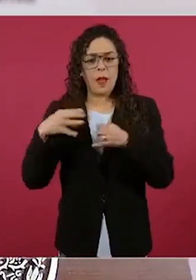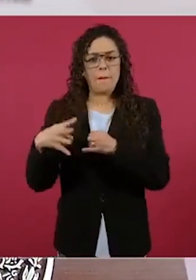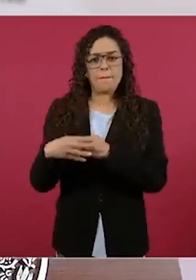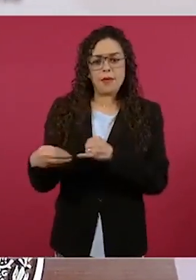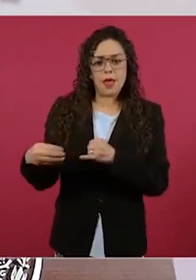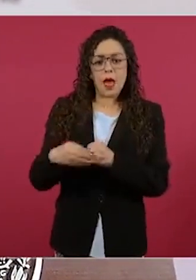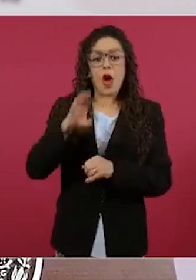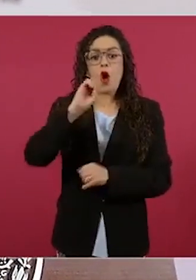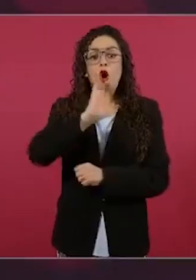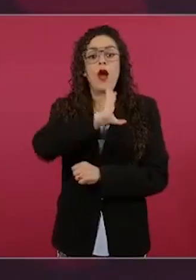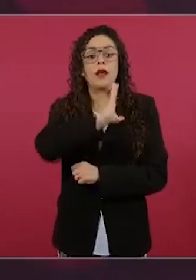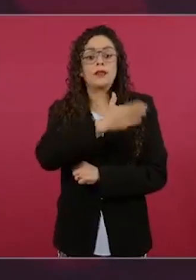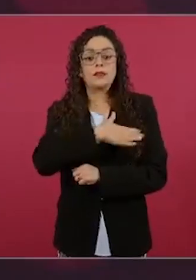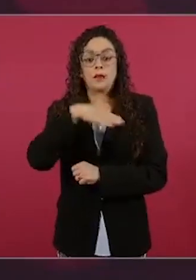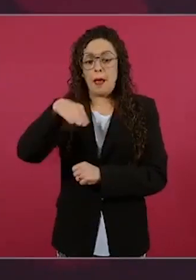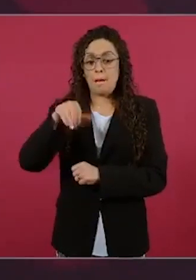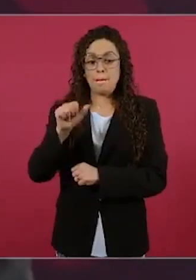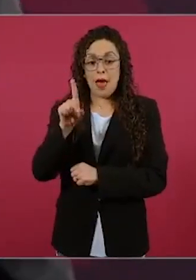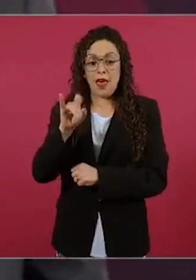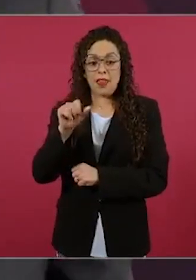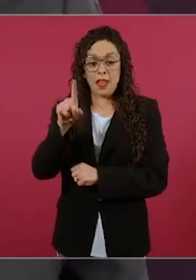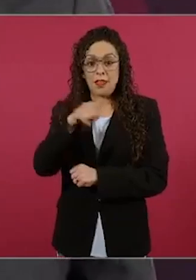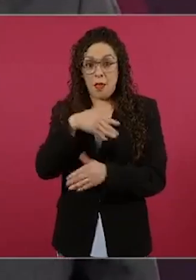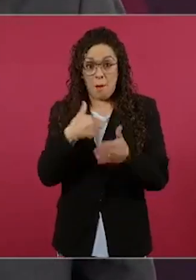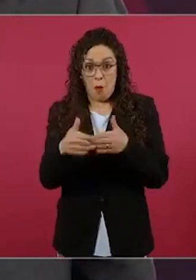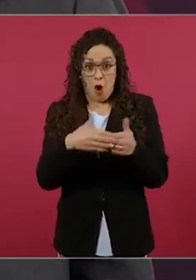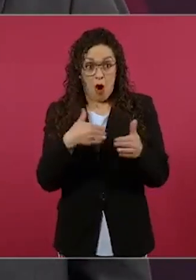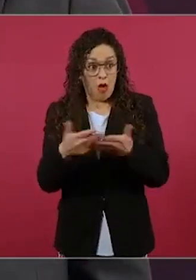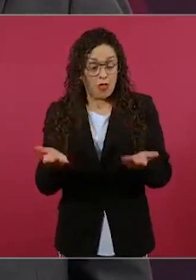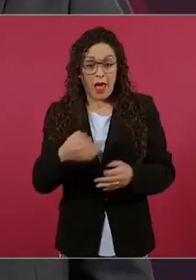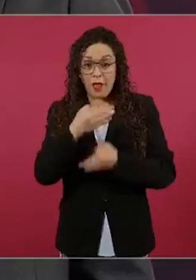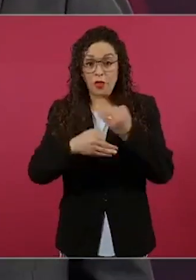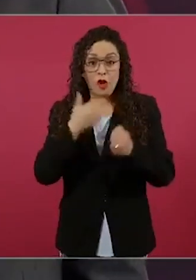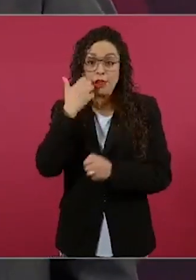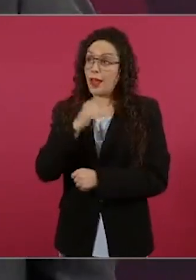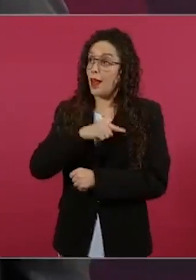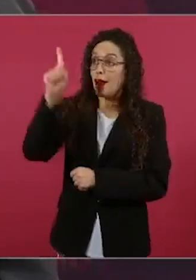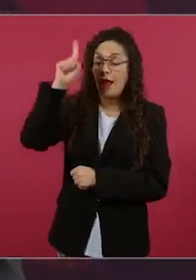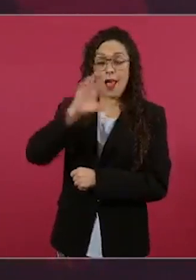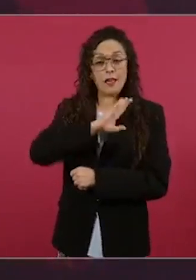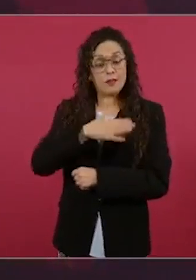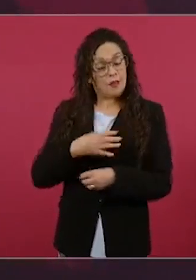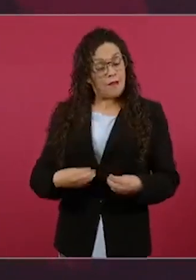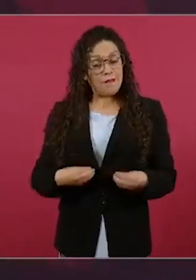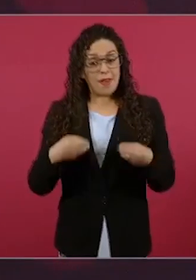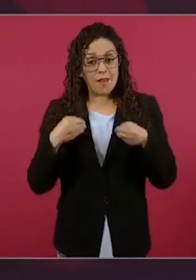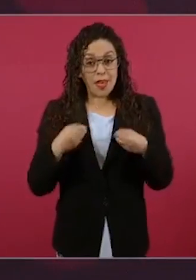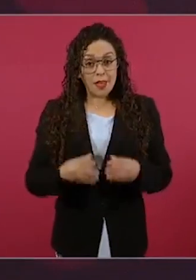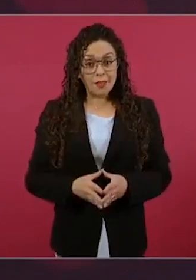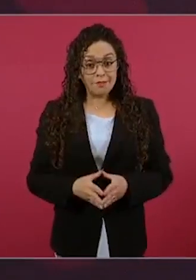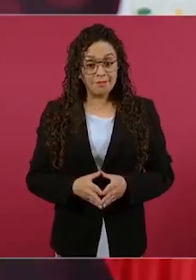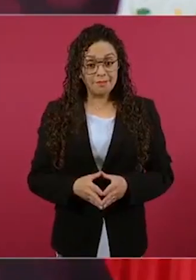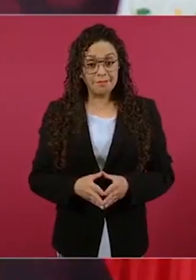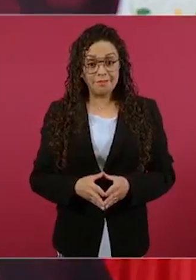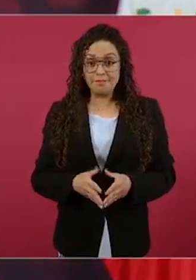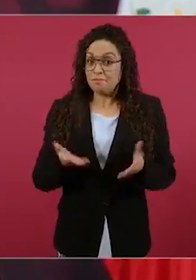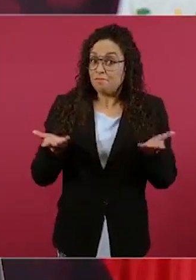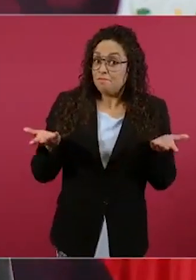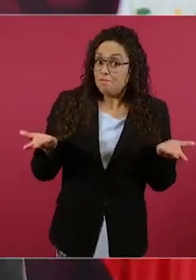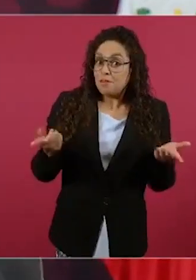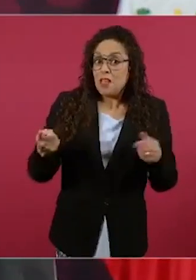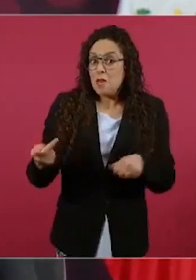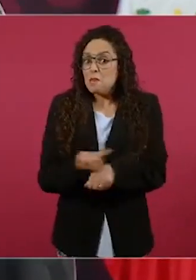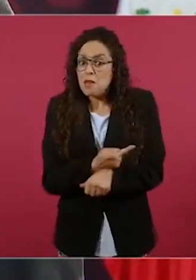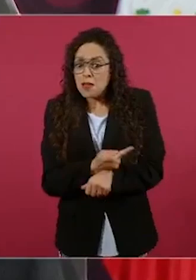y no pasa